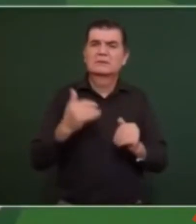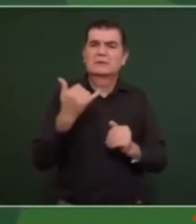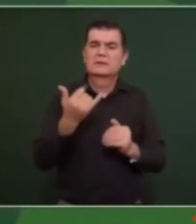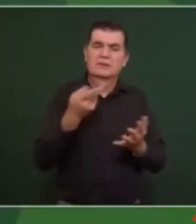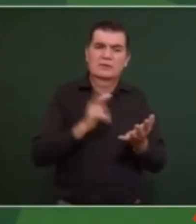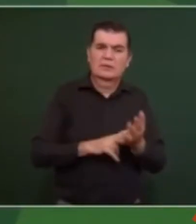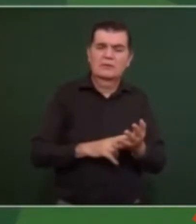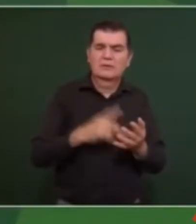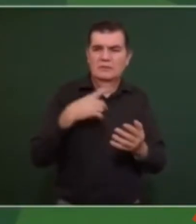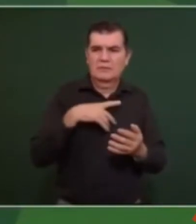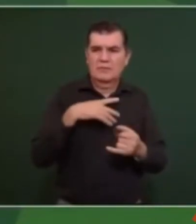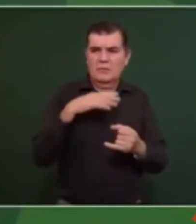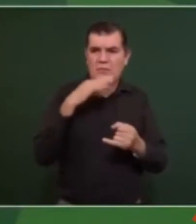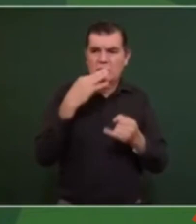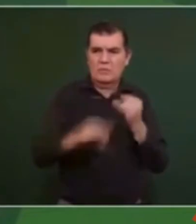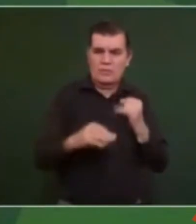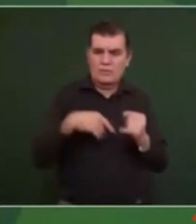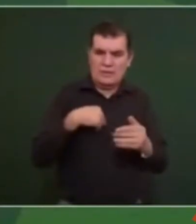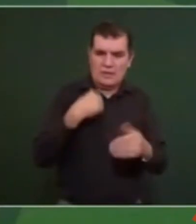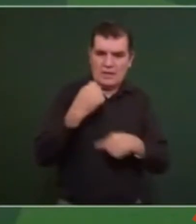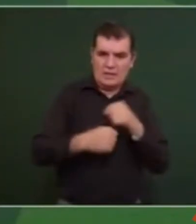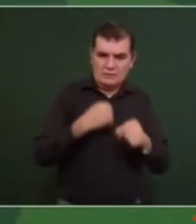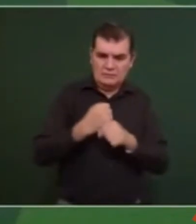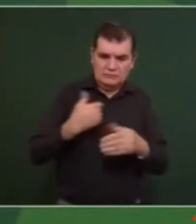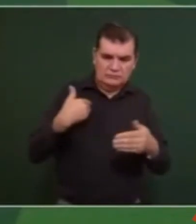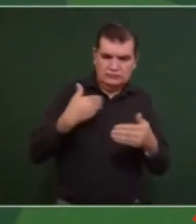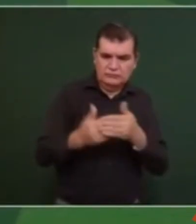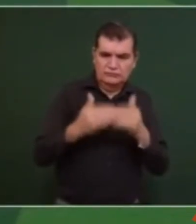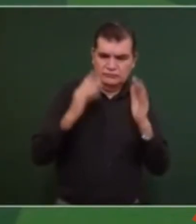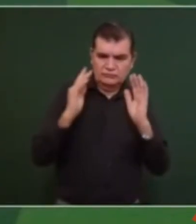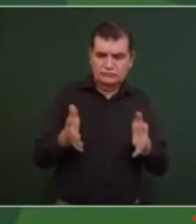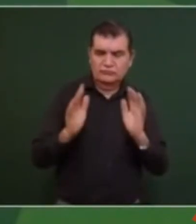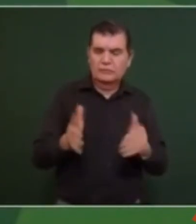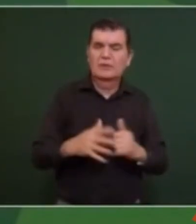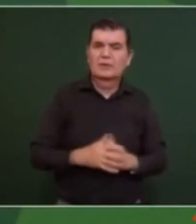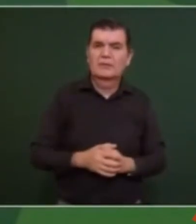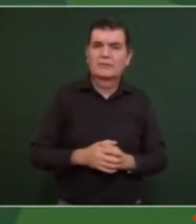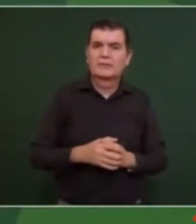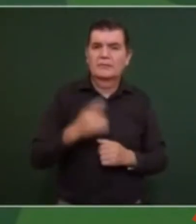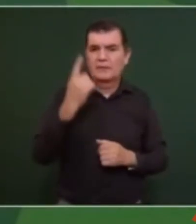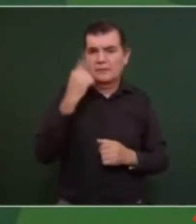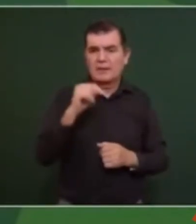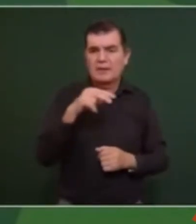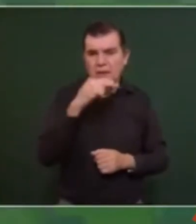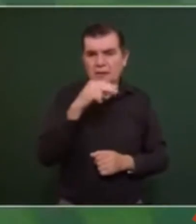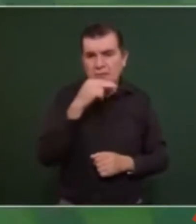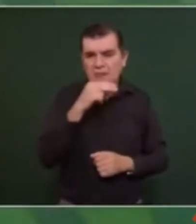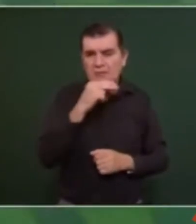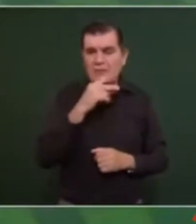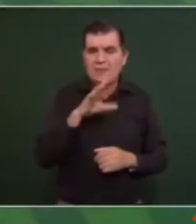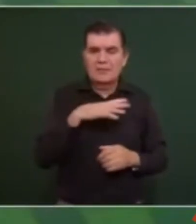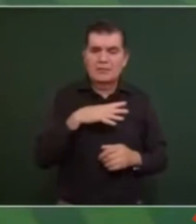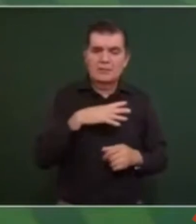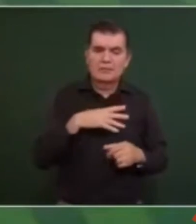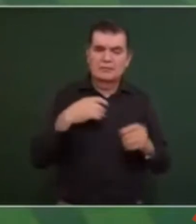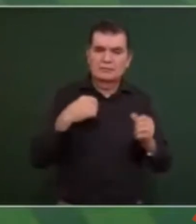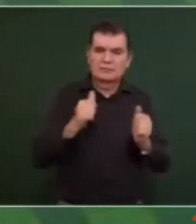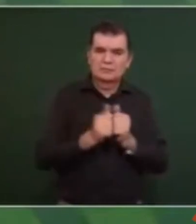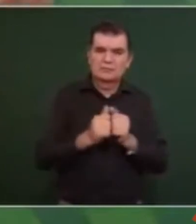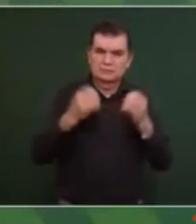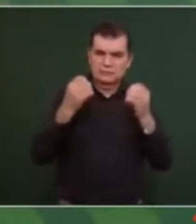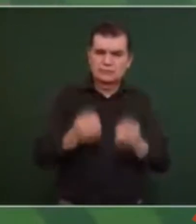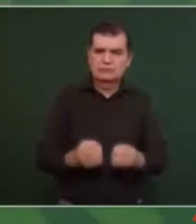a finales de año ojalá y fuese a la para la Navidad hicimos el compromiso